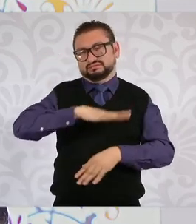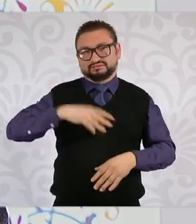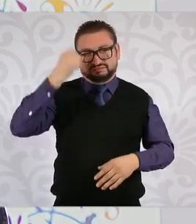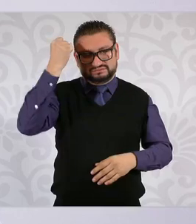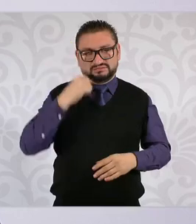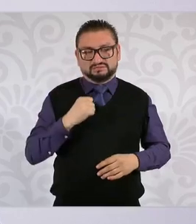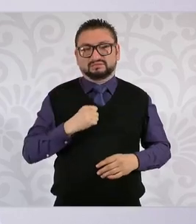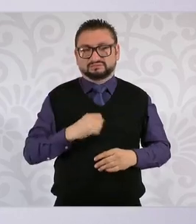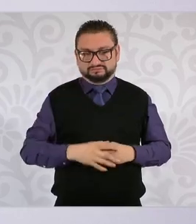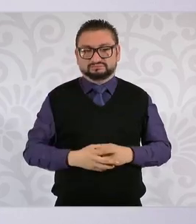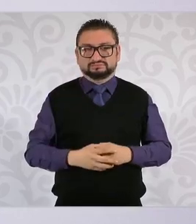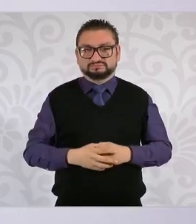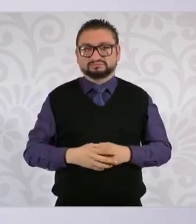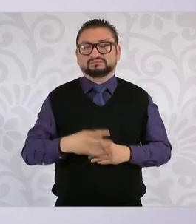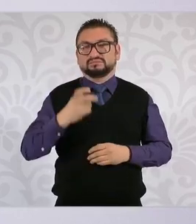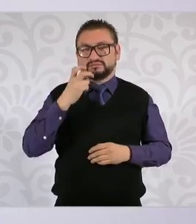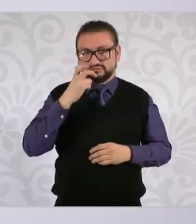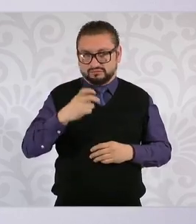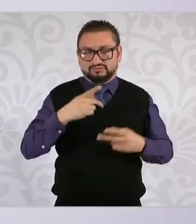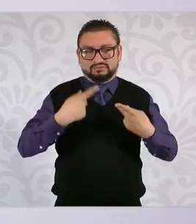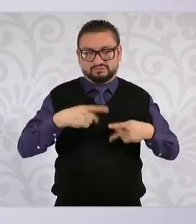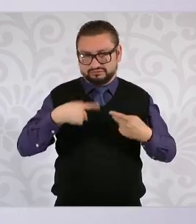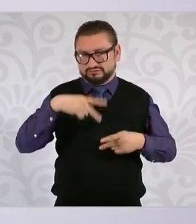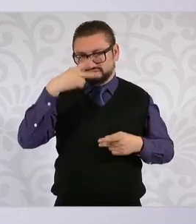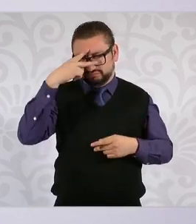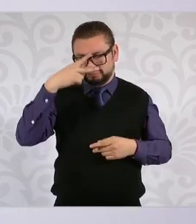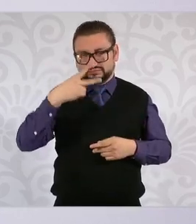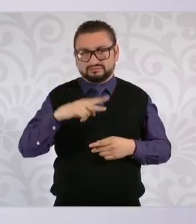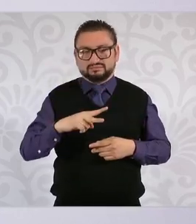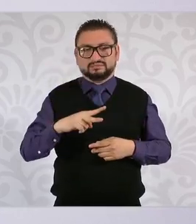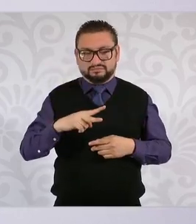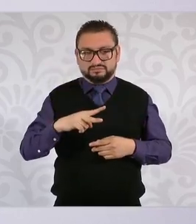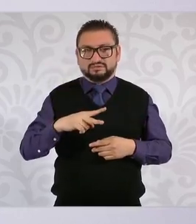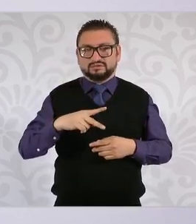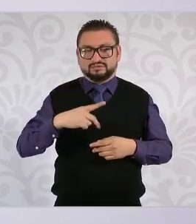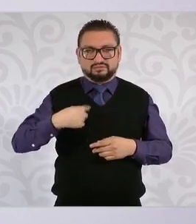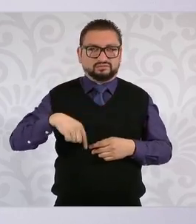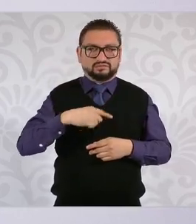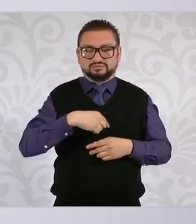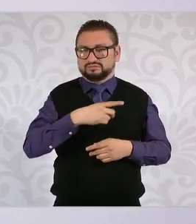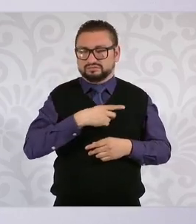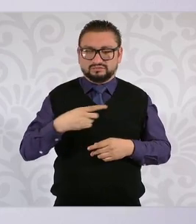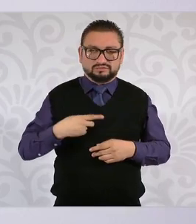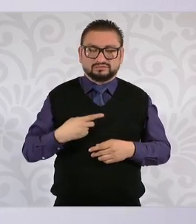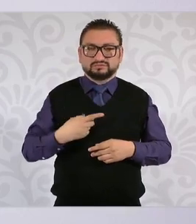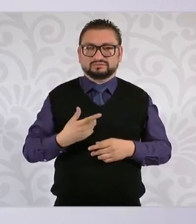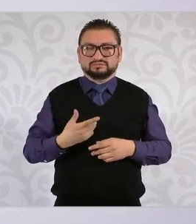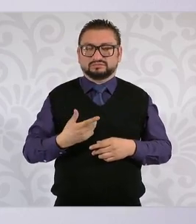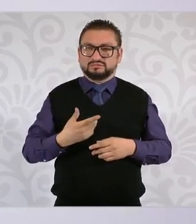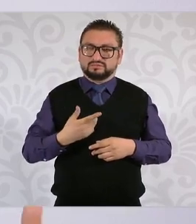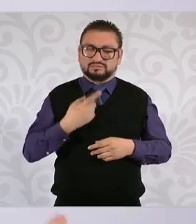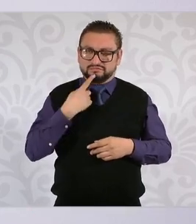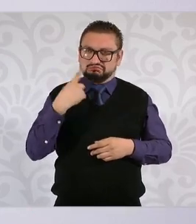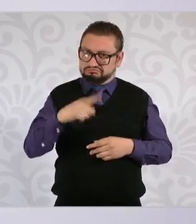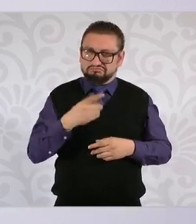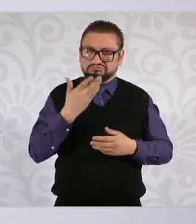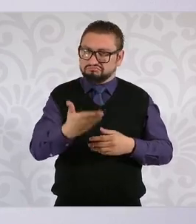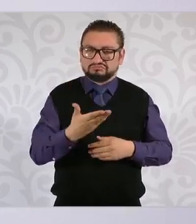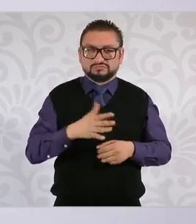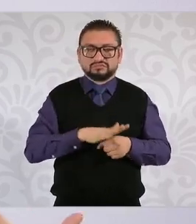Lo menos que las y los mexicanos debemos exigir es